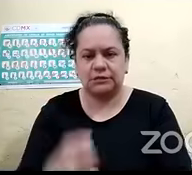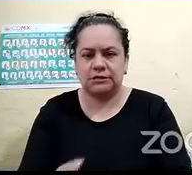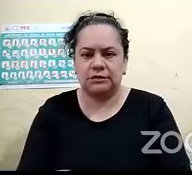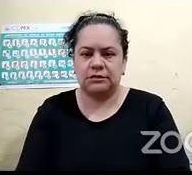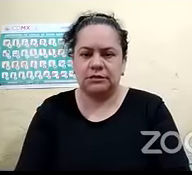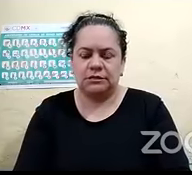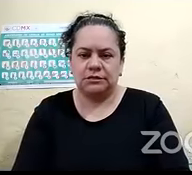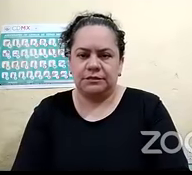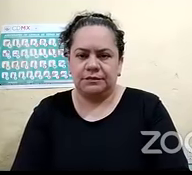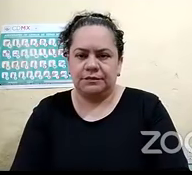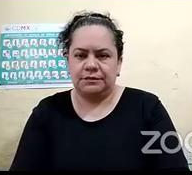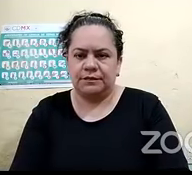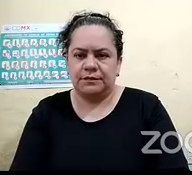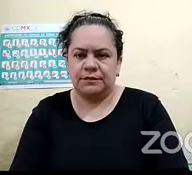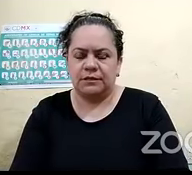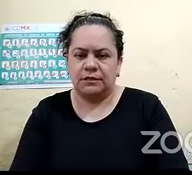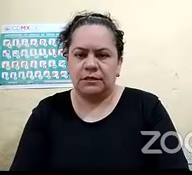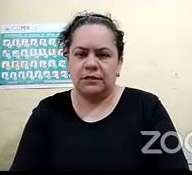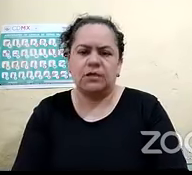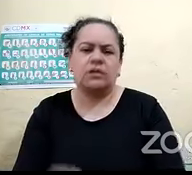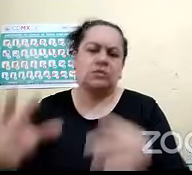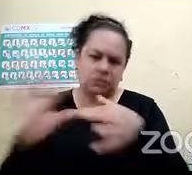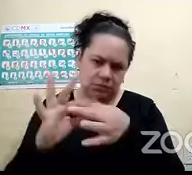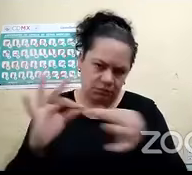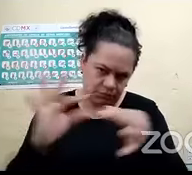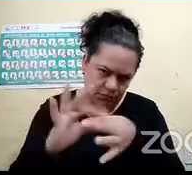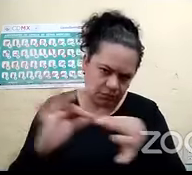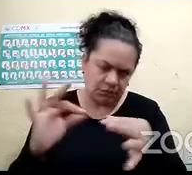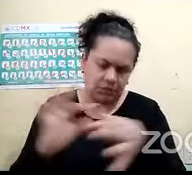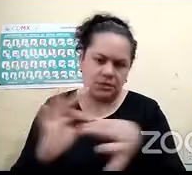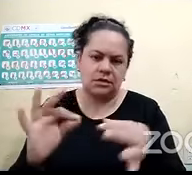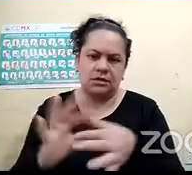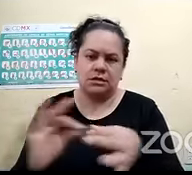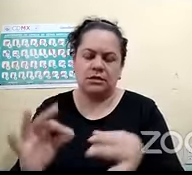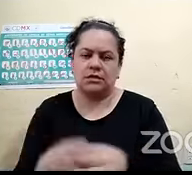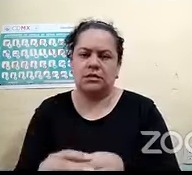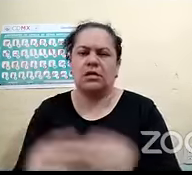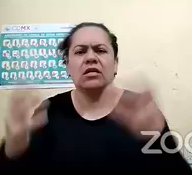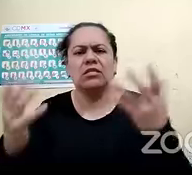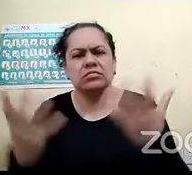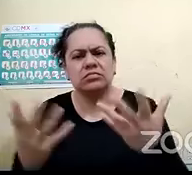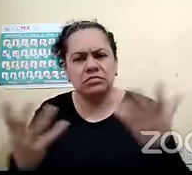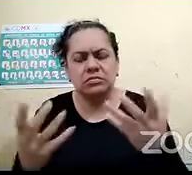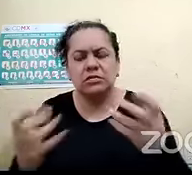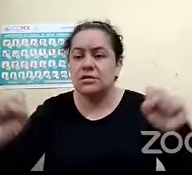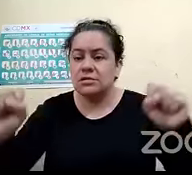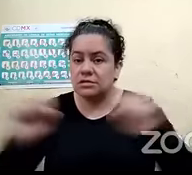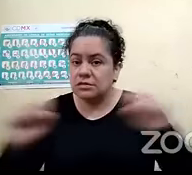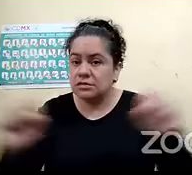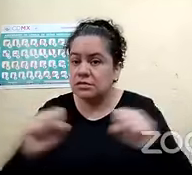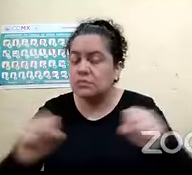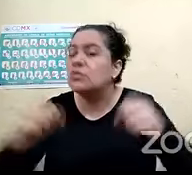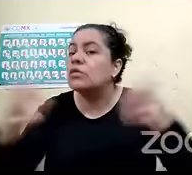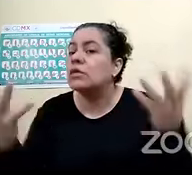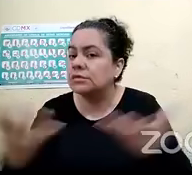sí nos han dicho qué hacer en caso de sismos nada más porque incendio ni